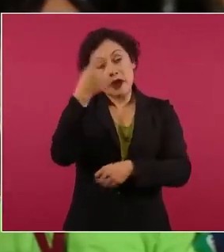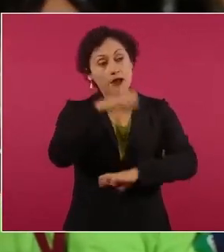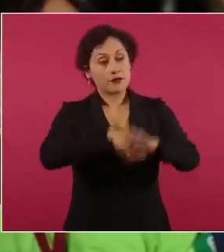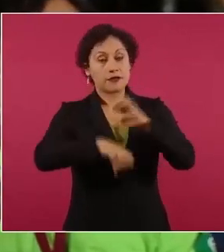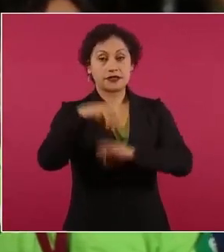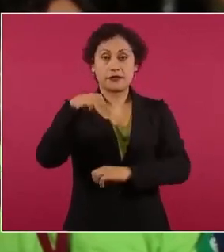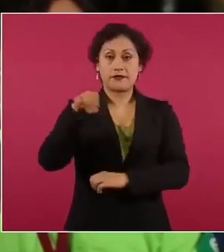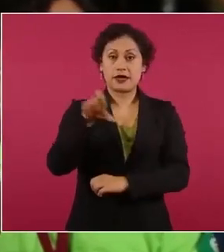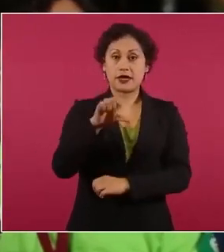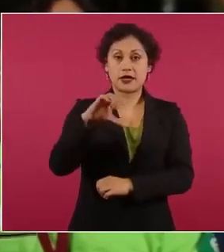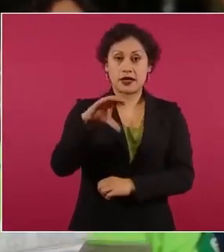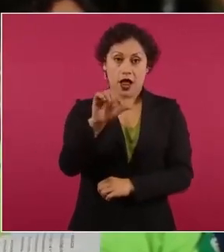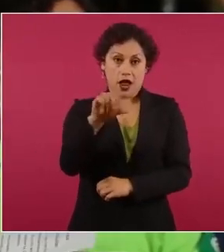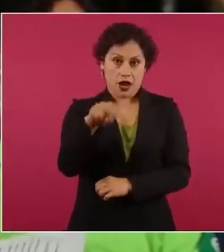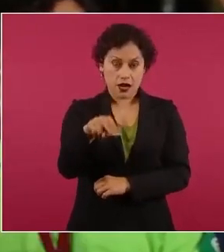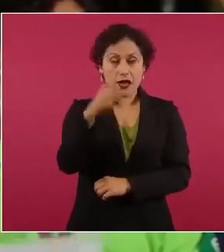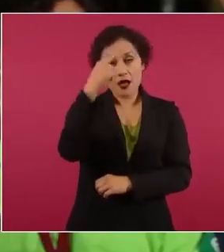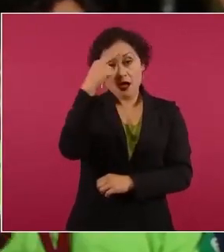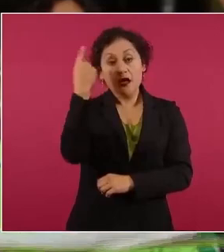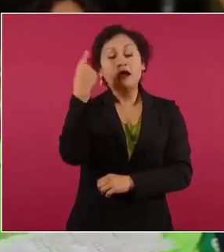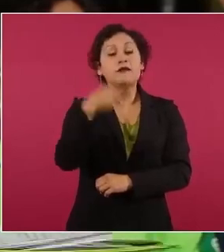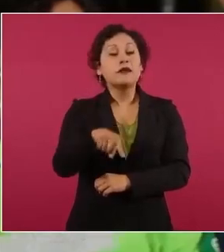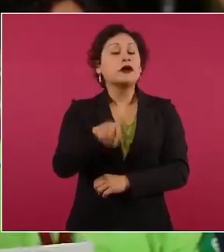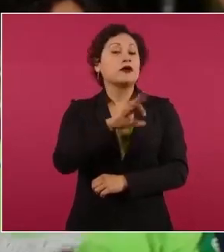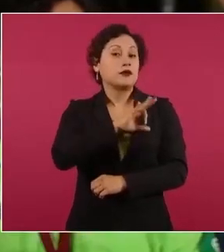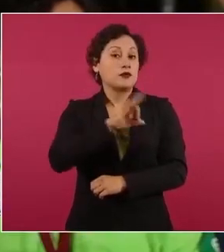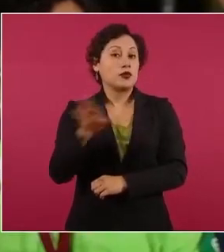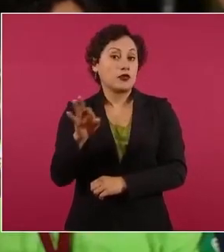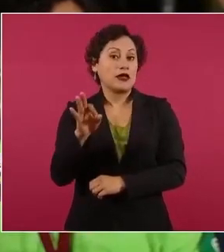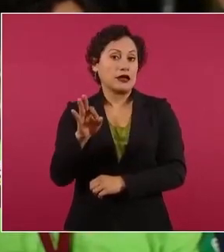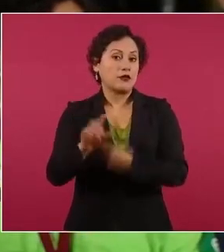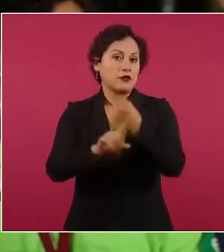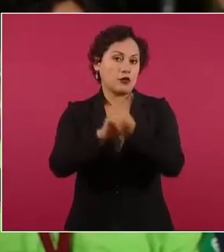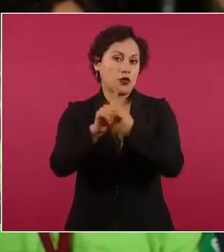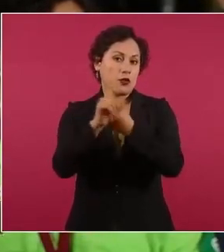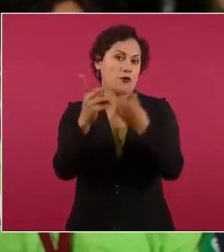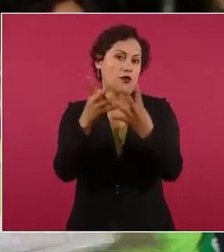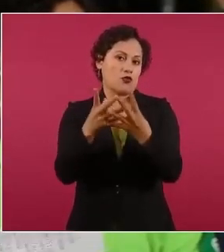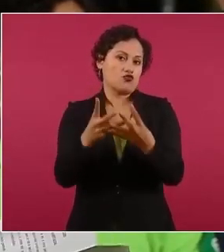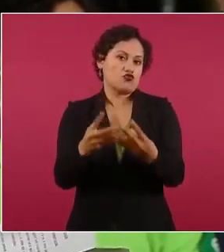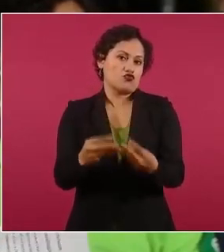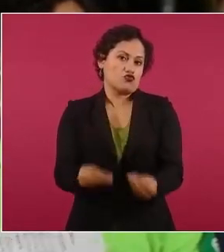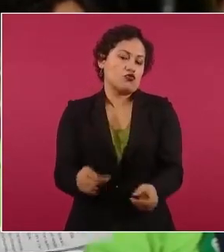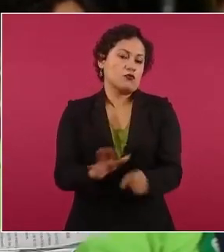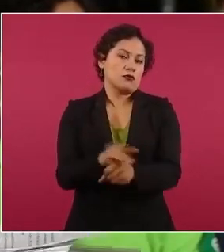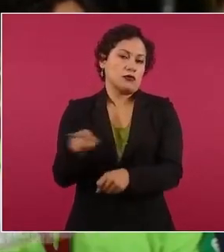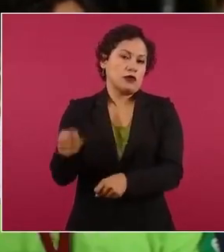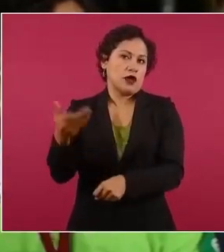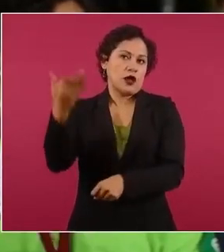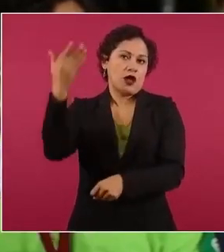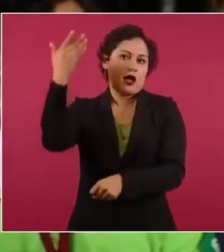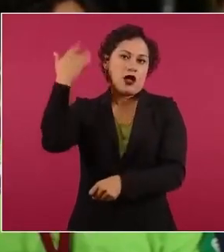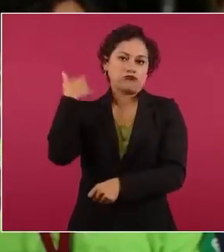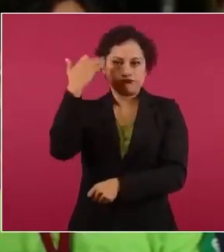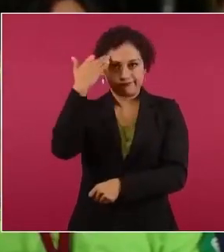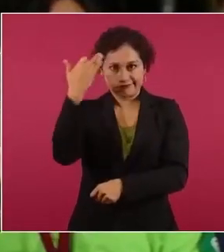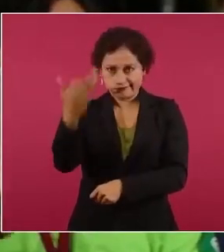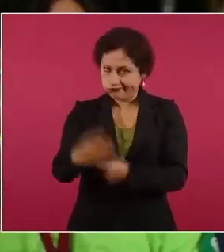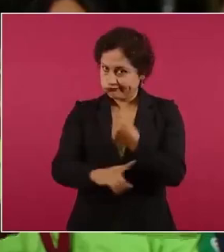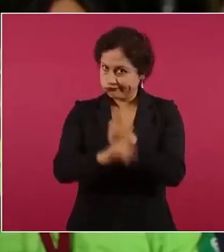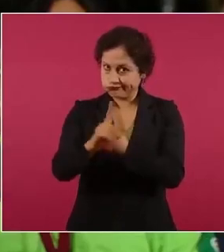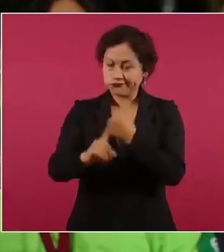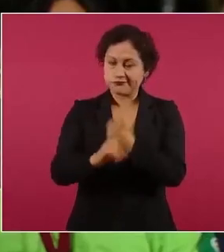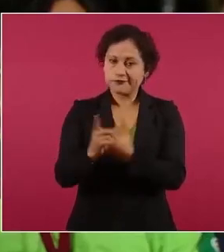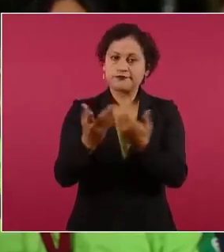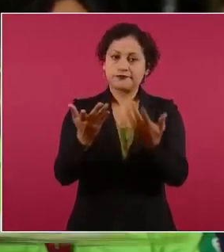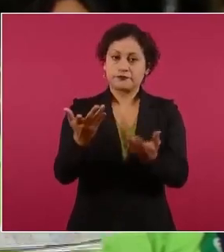y obviamente entrar en una solución a sus casos que pues ya tiene bastante tiempo entonces yo le entregaría